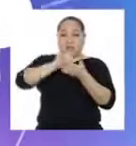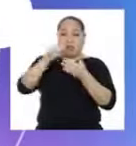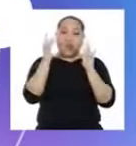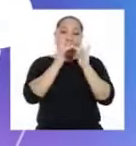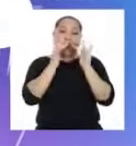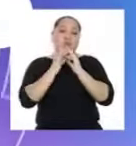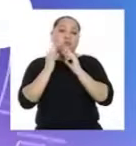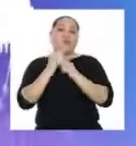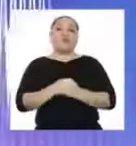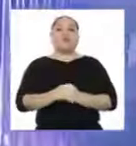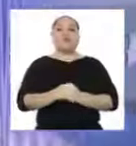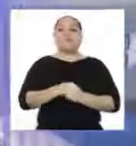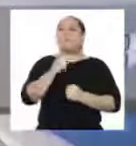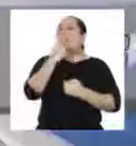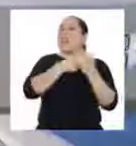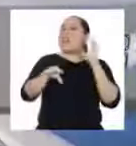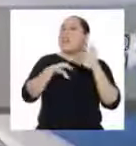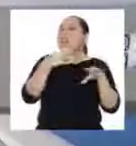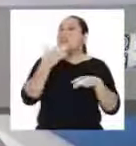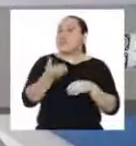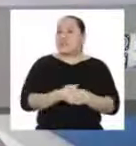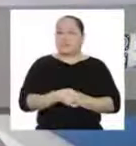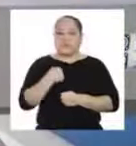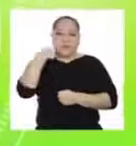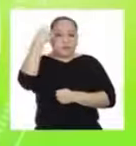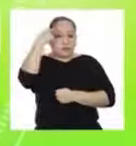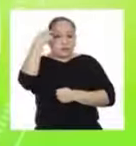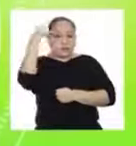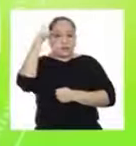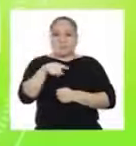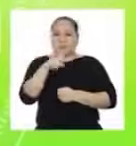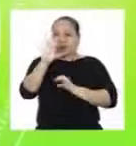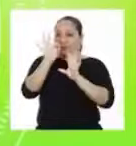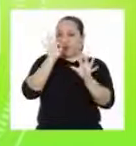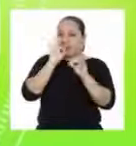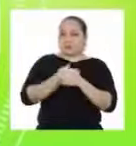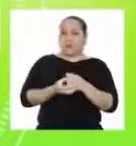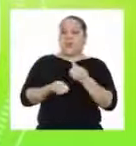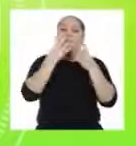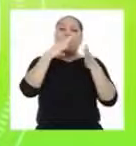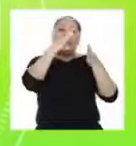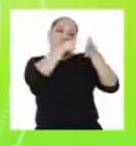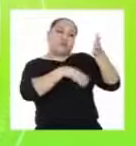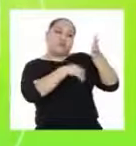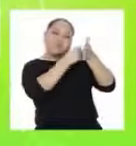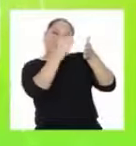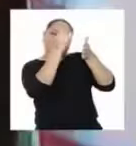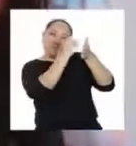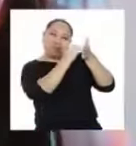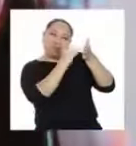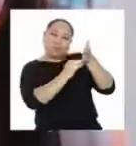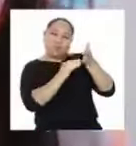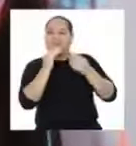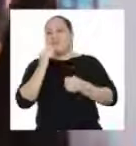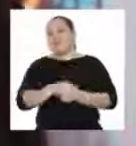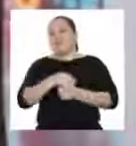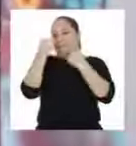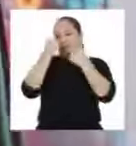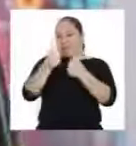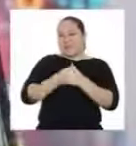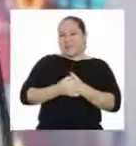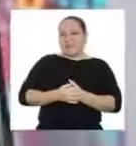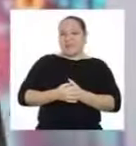comunicarse. Ahora, ¿qué debemos hacer? Yo creo que debemos escoger la escala del ícono. ¡Bien!